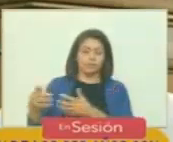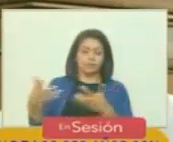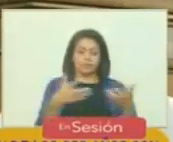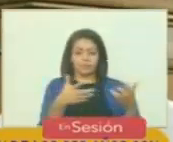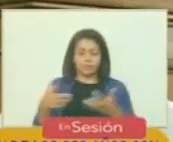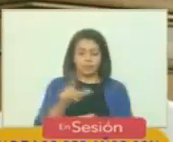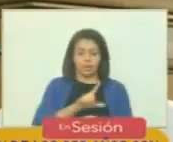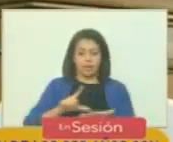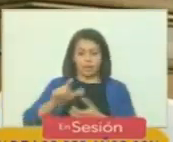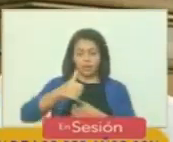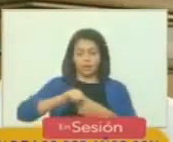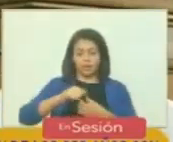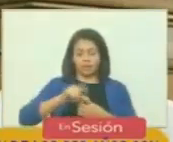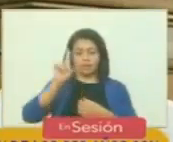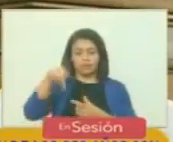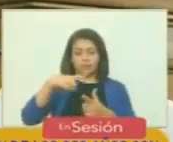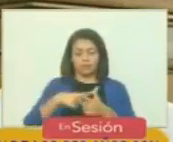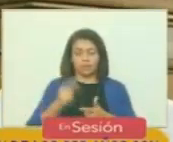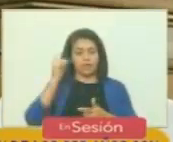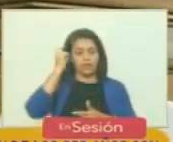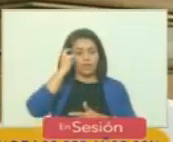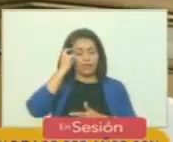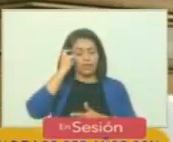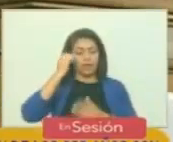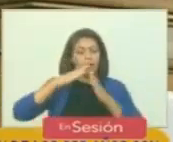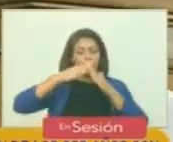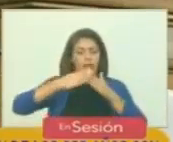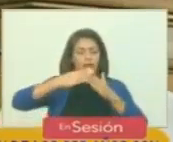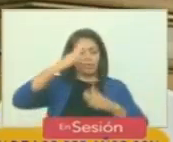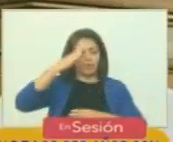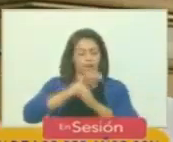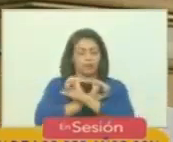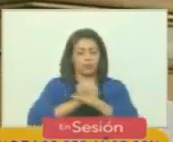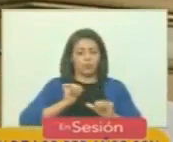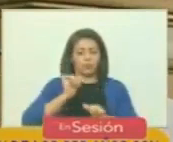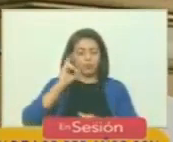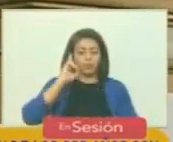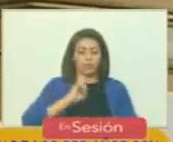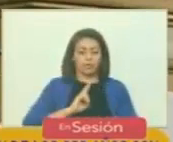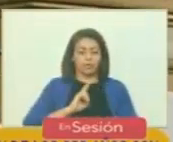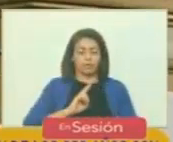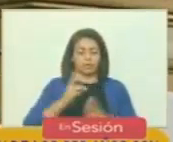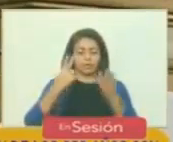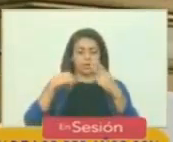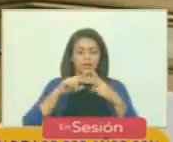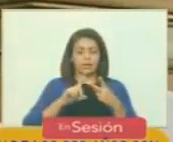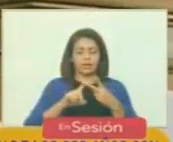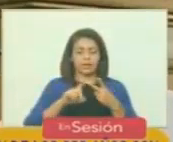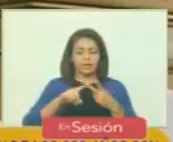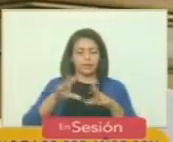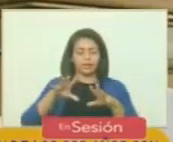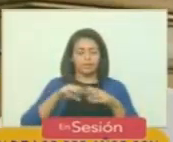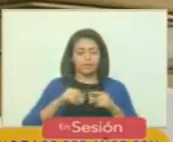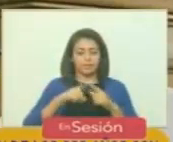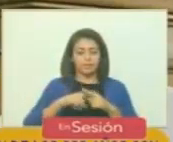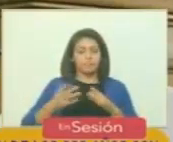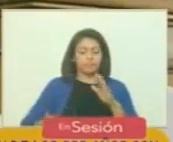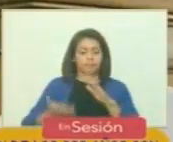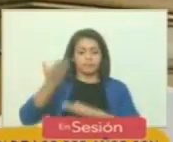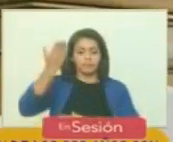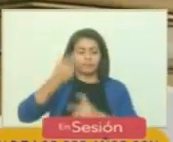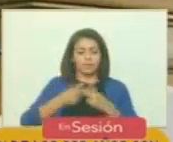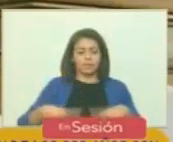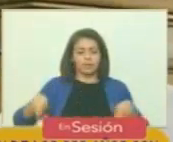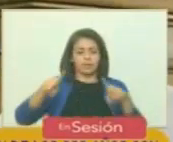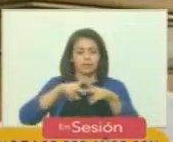naval del lago de Maracaibo y el día de la armada bolivariana. Segundo, reconocer y enaltecer el